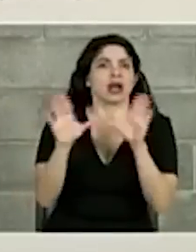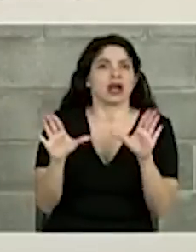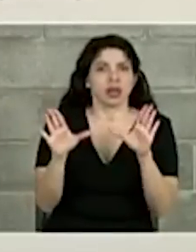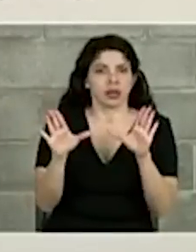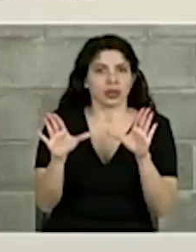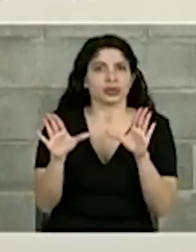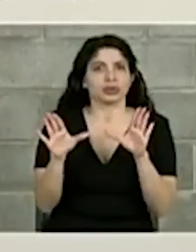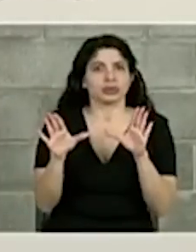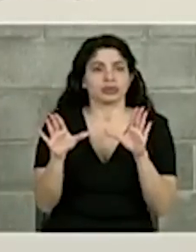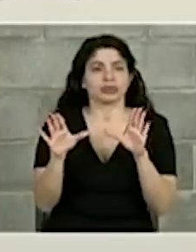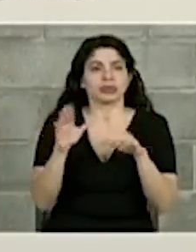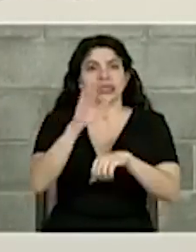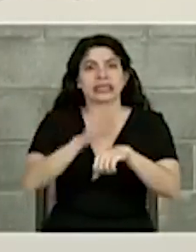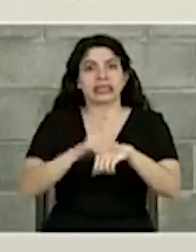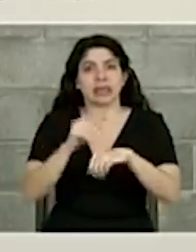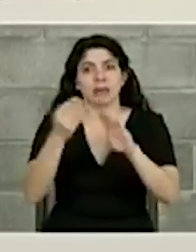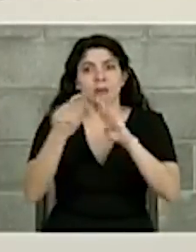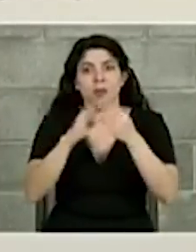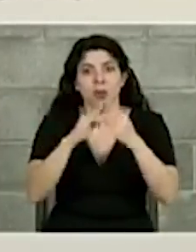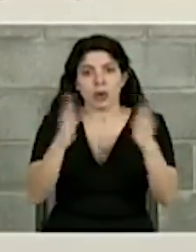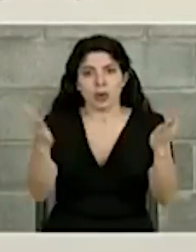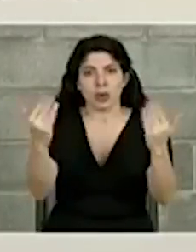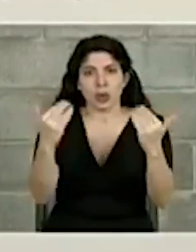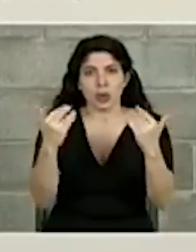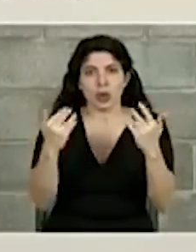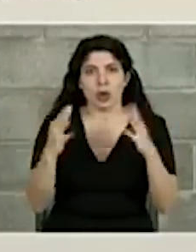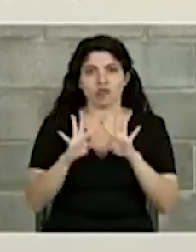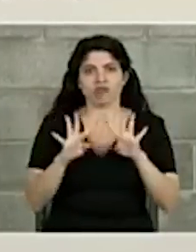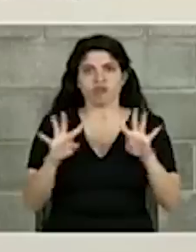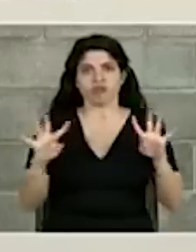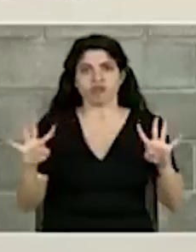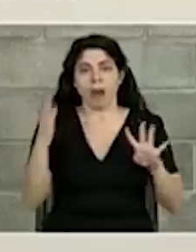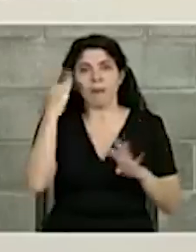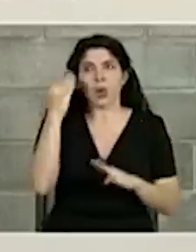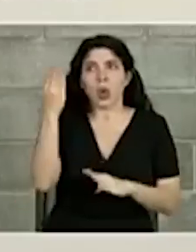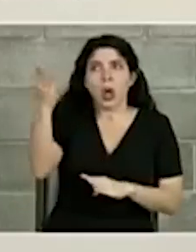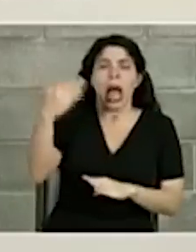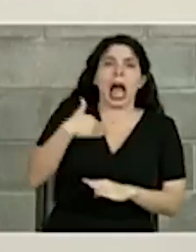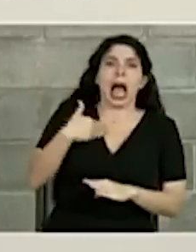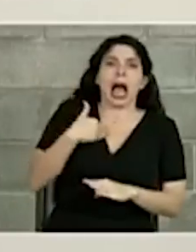y llama al pueblo a cerrar filas porque hay una amenaza enorme.